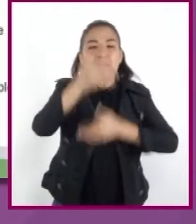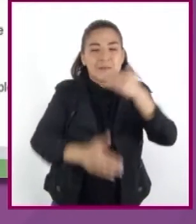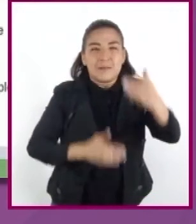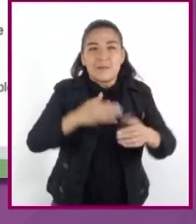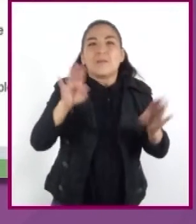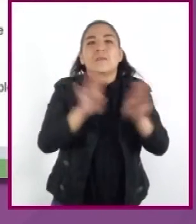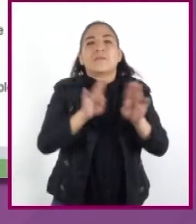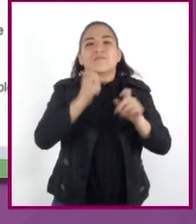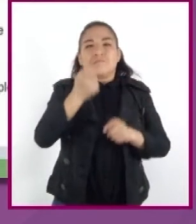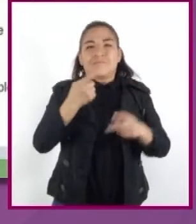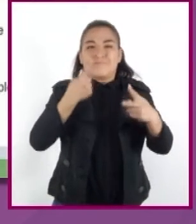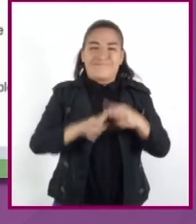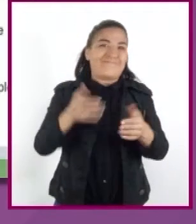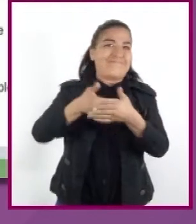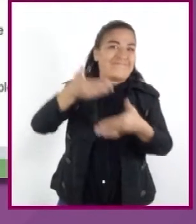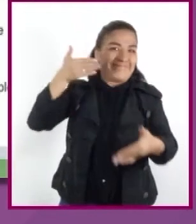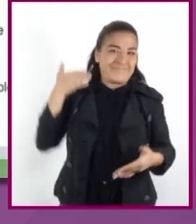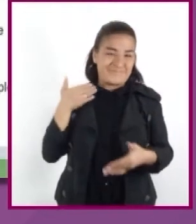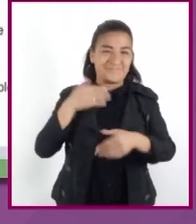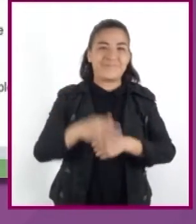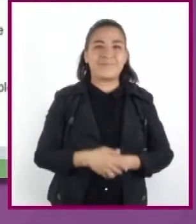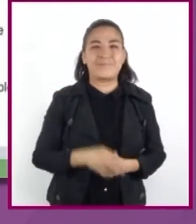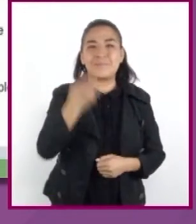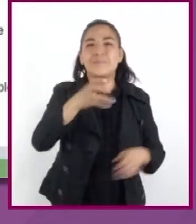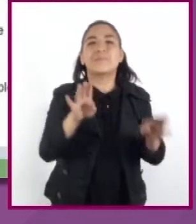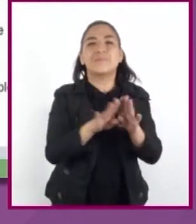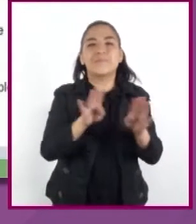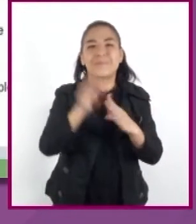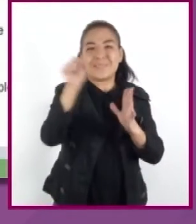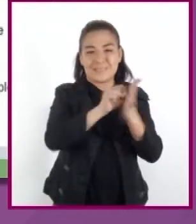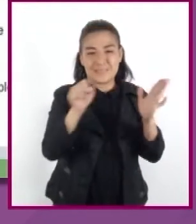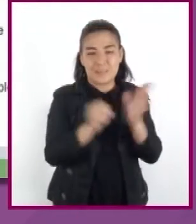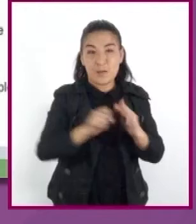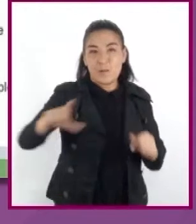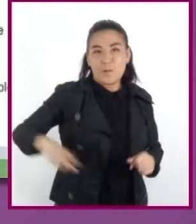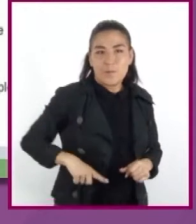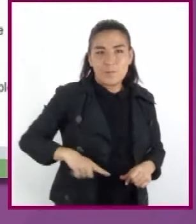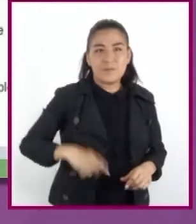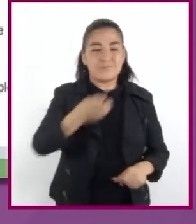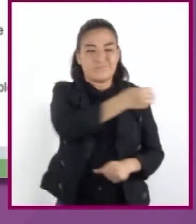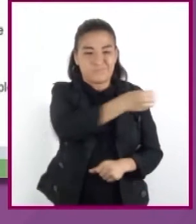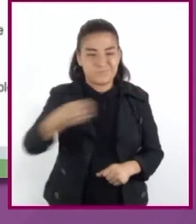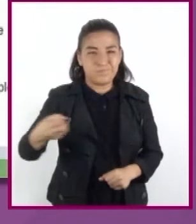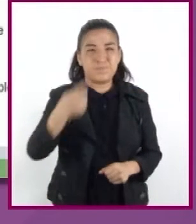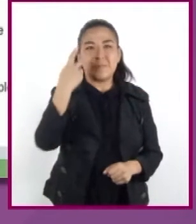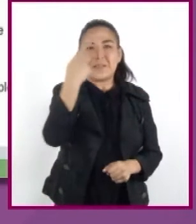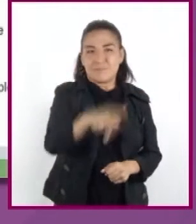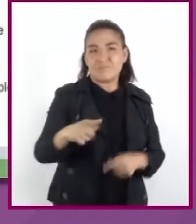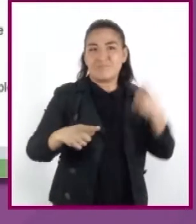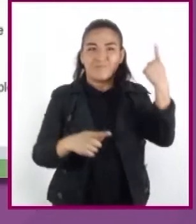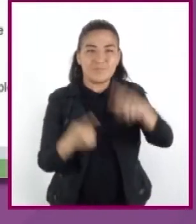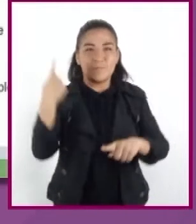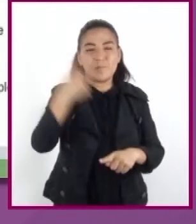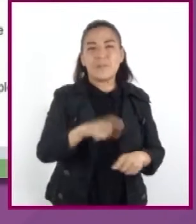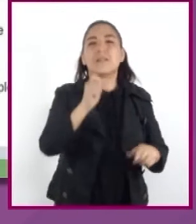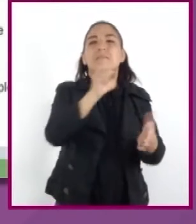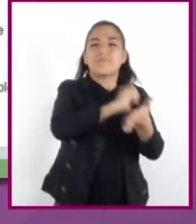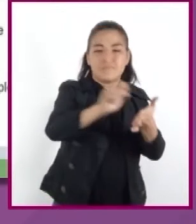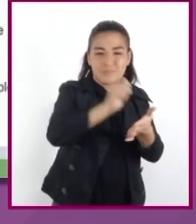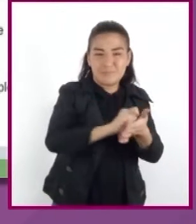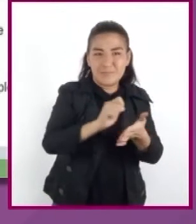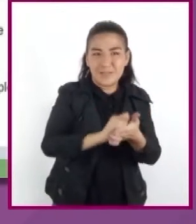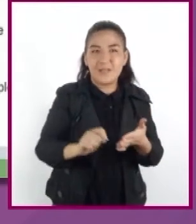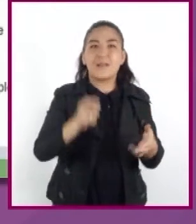surgido en el periodo anterior, como sistemas de gobierno organizados y centralizados, el desarrollo de la escritura,